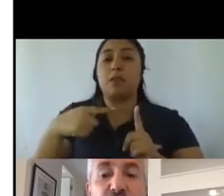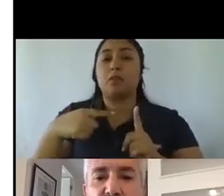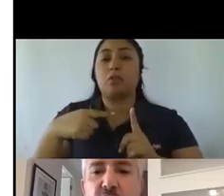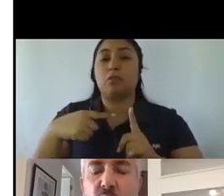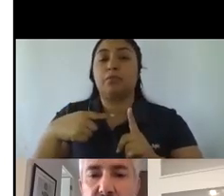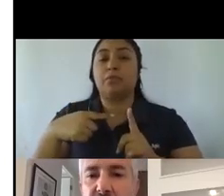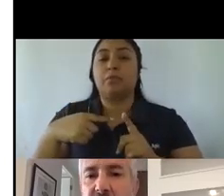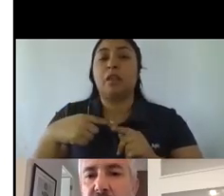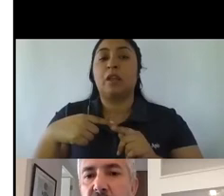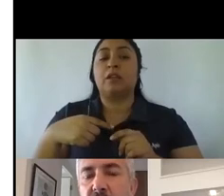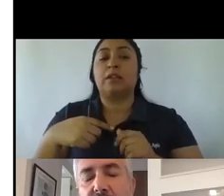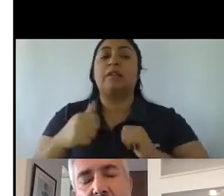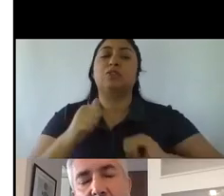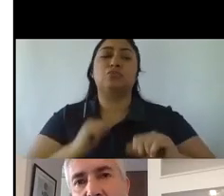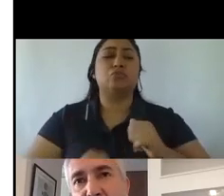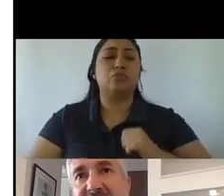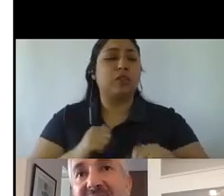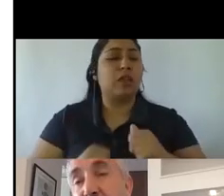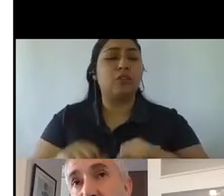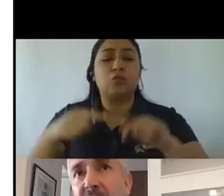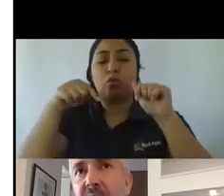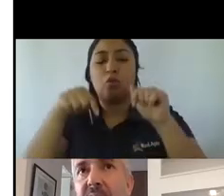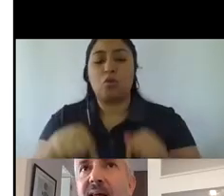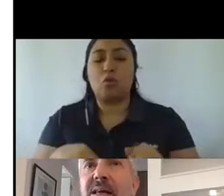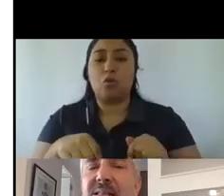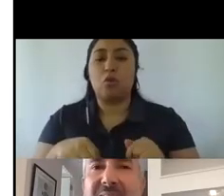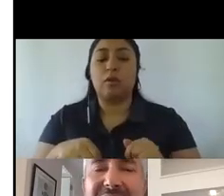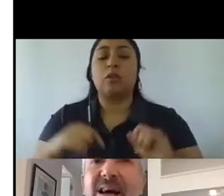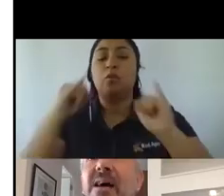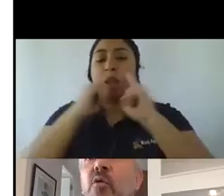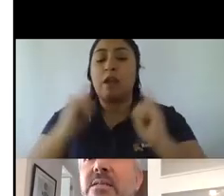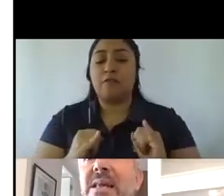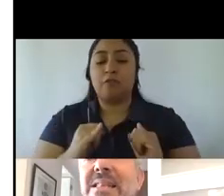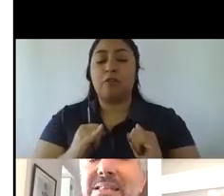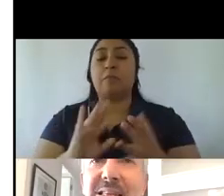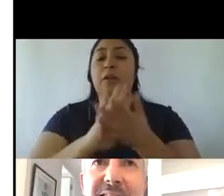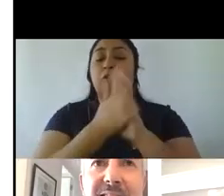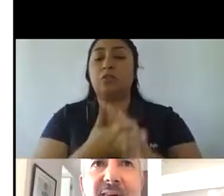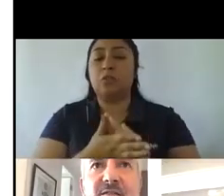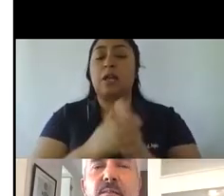sufriendo, por así decirlo, de manera bien marcada, esa caída o ese